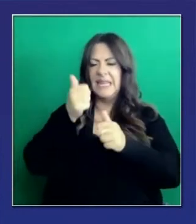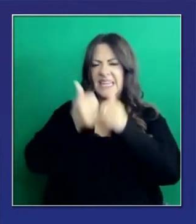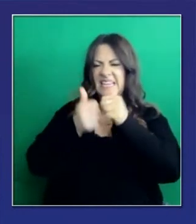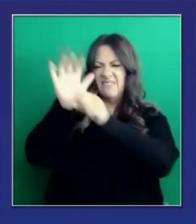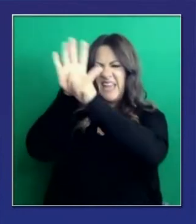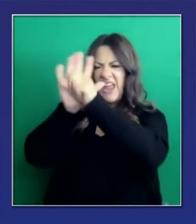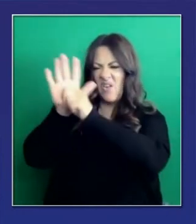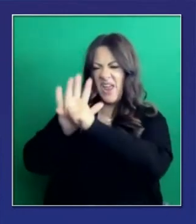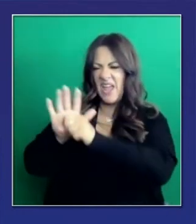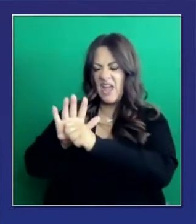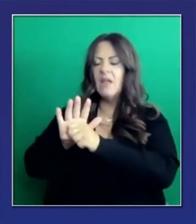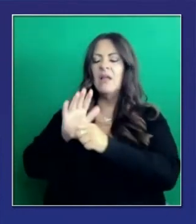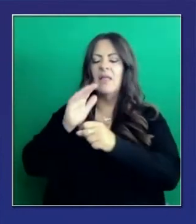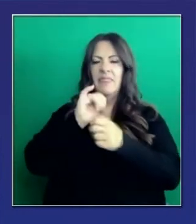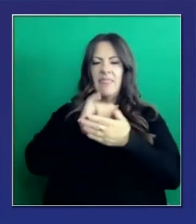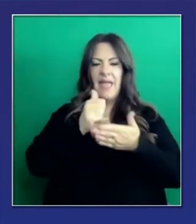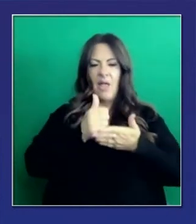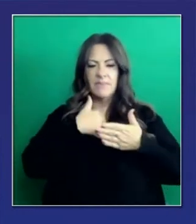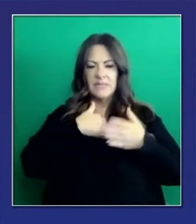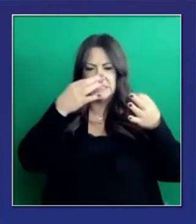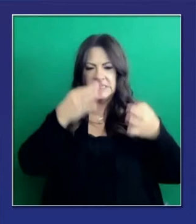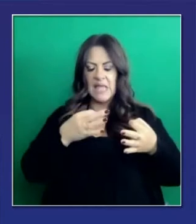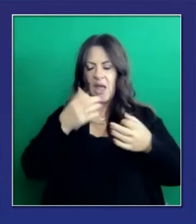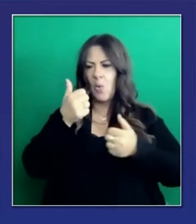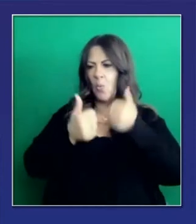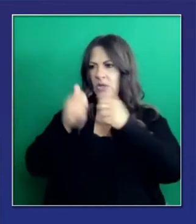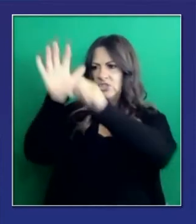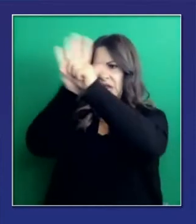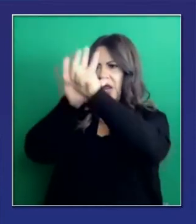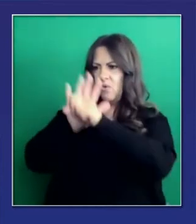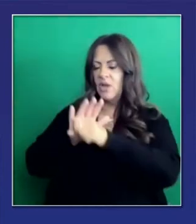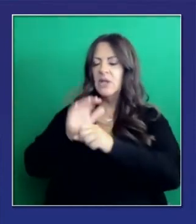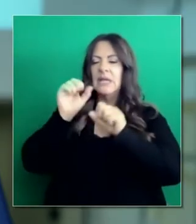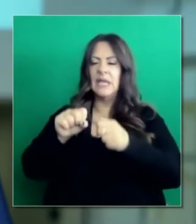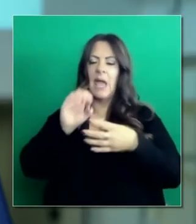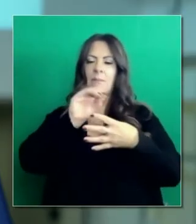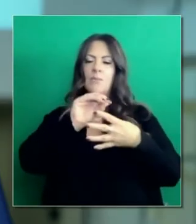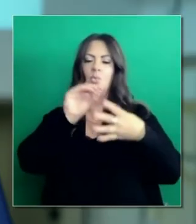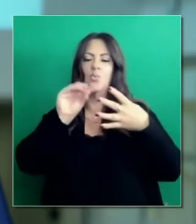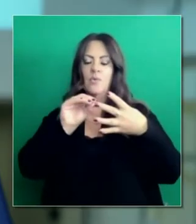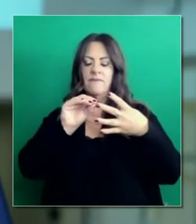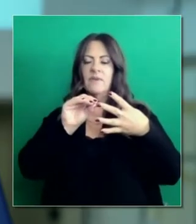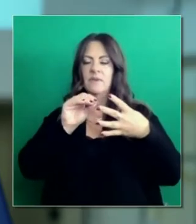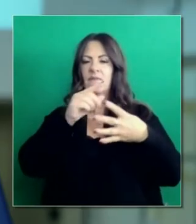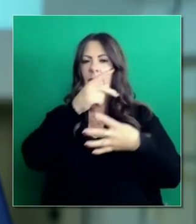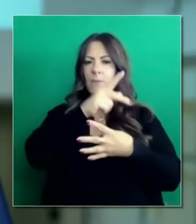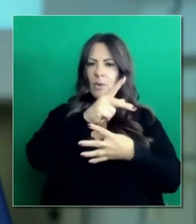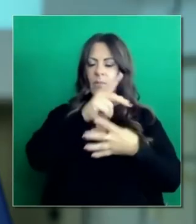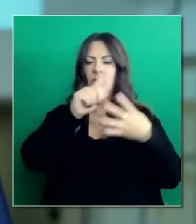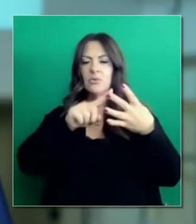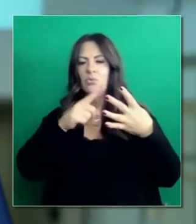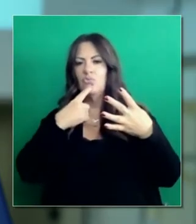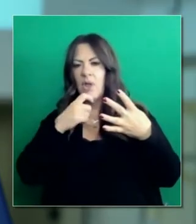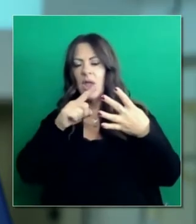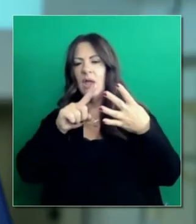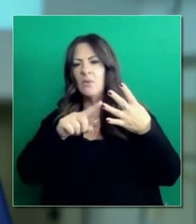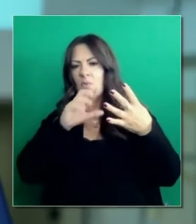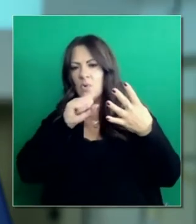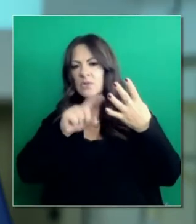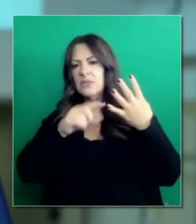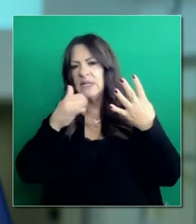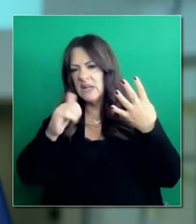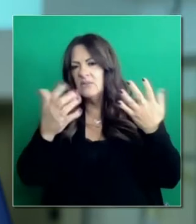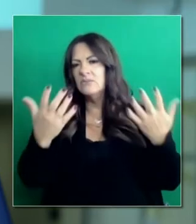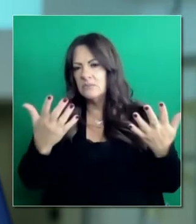con la transmisión en comunidades o en condados ahora mismo. En la actualidad, eso lo utilizamos para predecirnos,